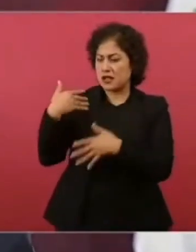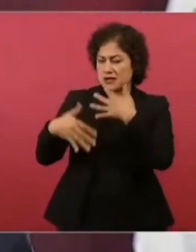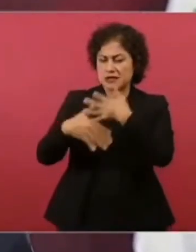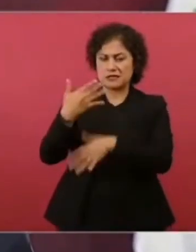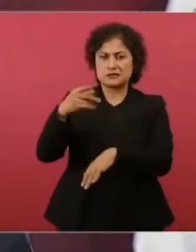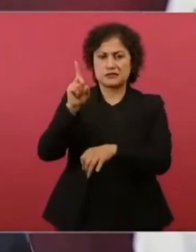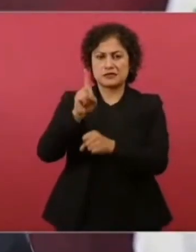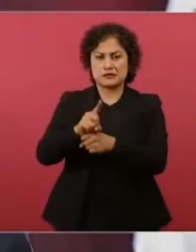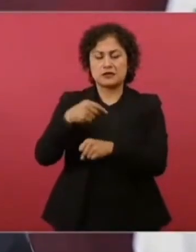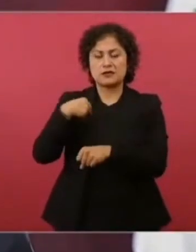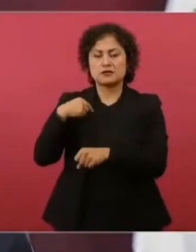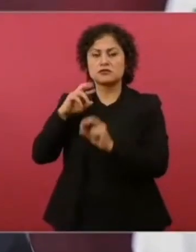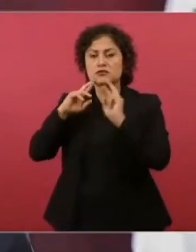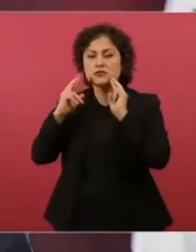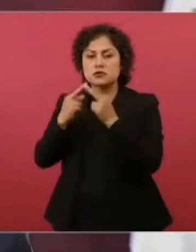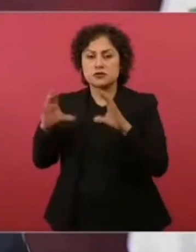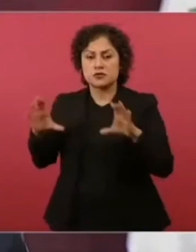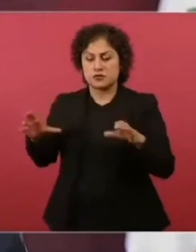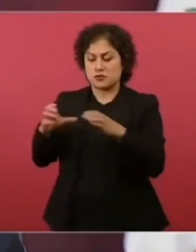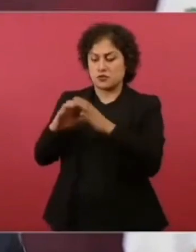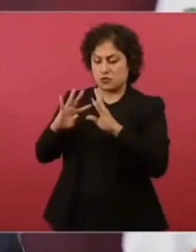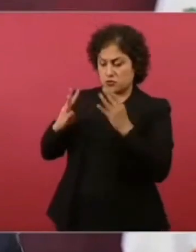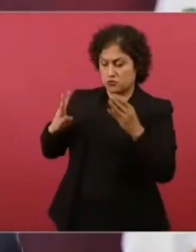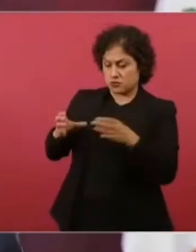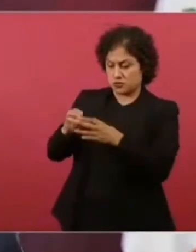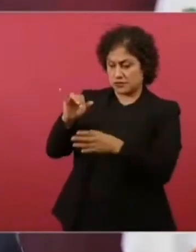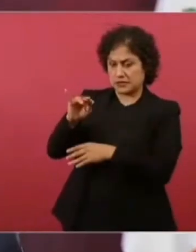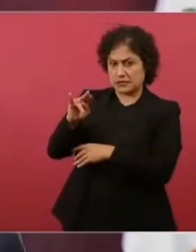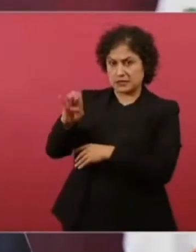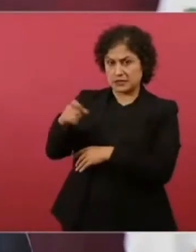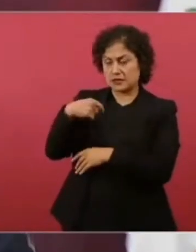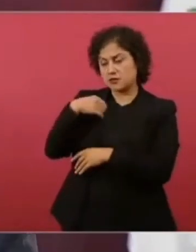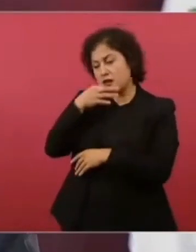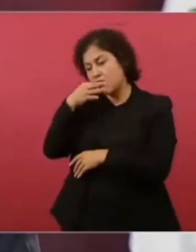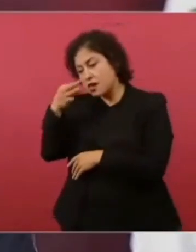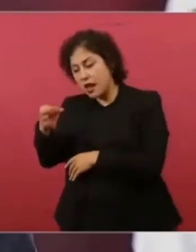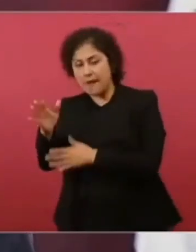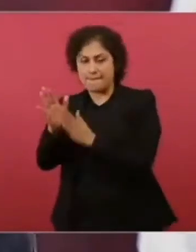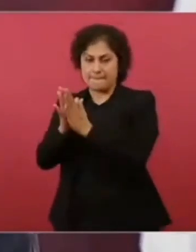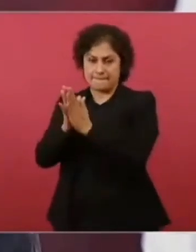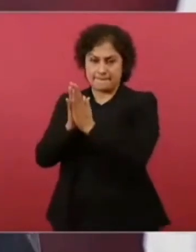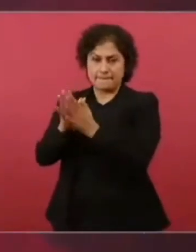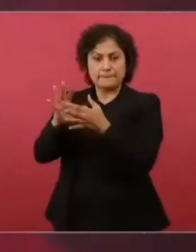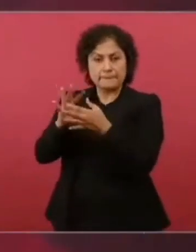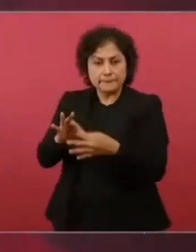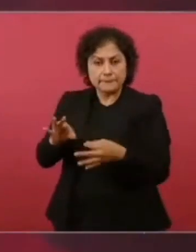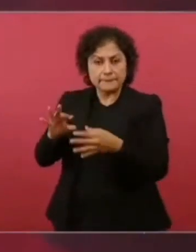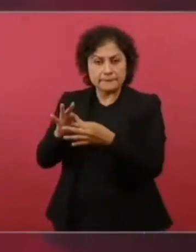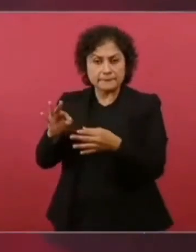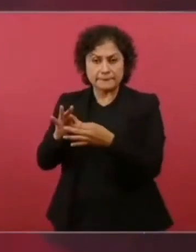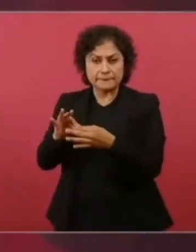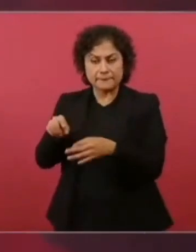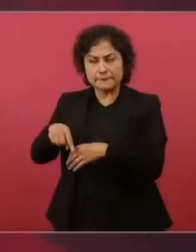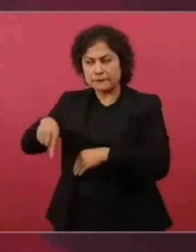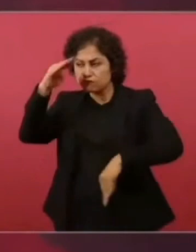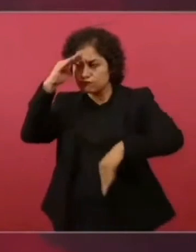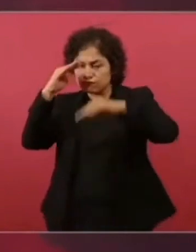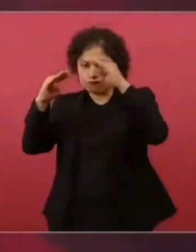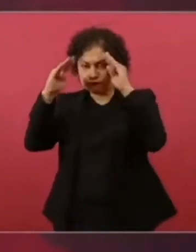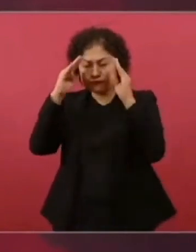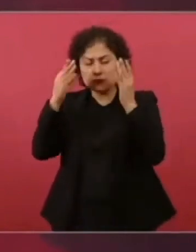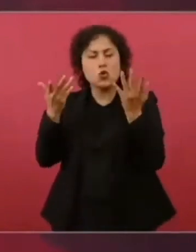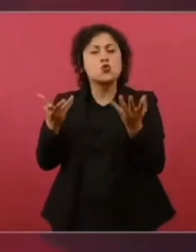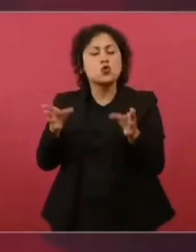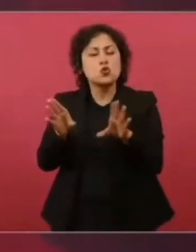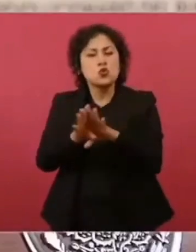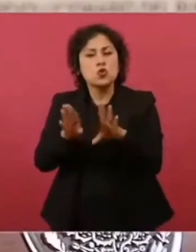les dije que ojalá y buscaran el mecanismo para que